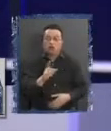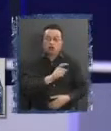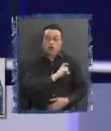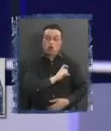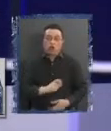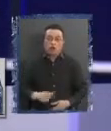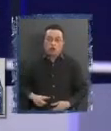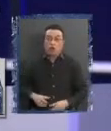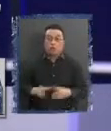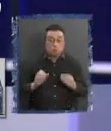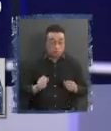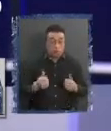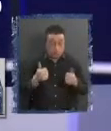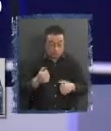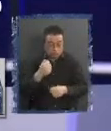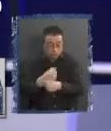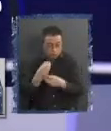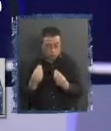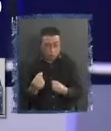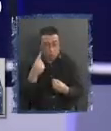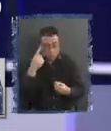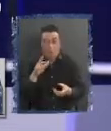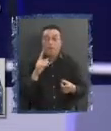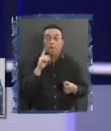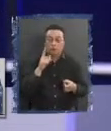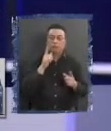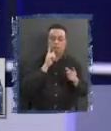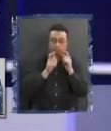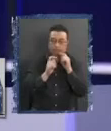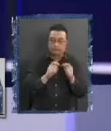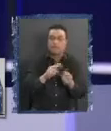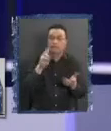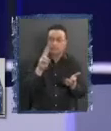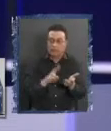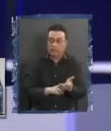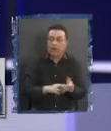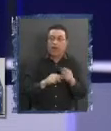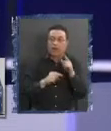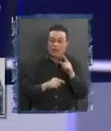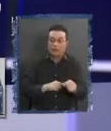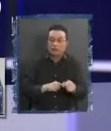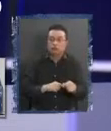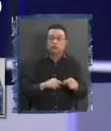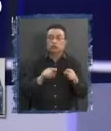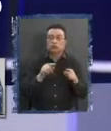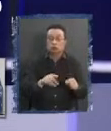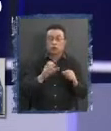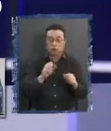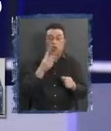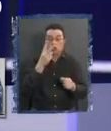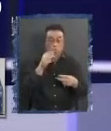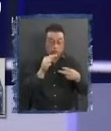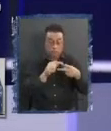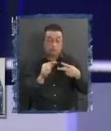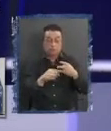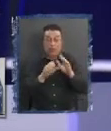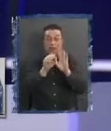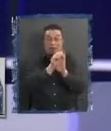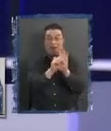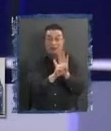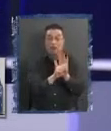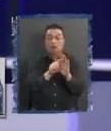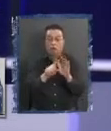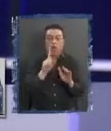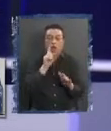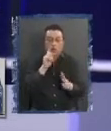pueda ser, ¿no es cierto? Entonces, acá yo veo un riesgo real. ¿Puedo hacer la policía? Acá, yo te puedo citar dos artículos donde efectivamente tenemos el problema